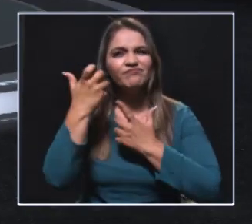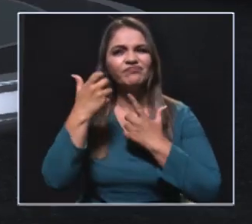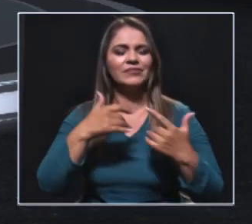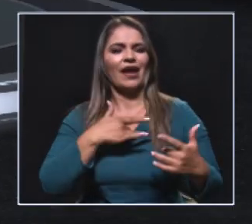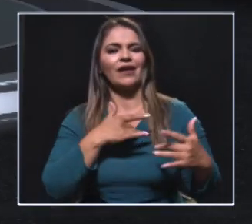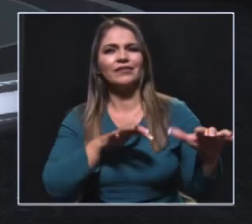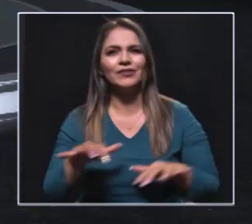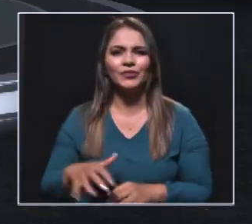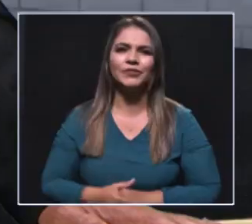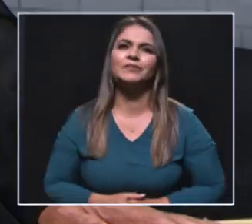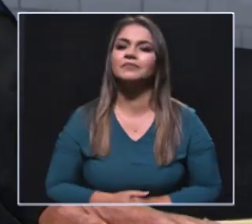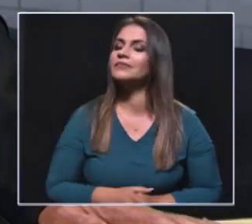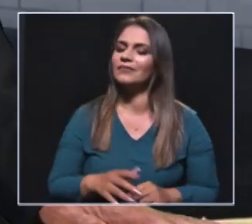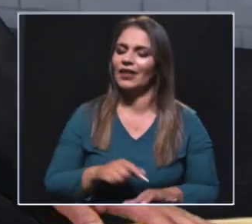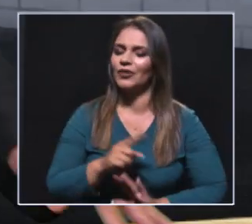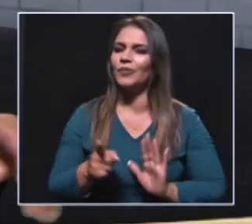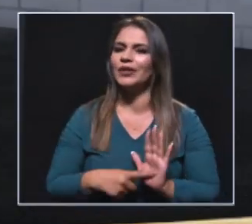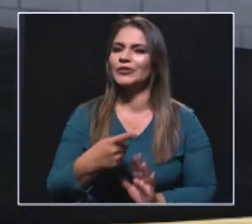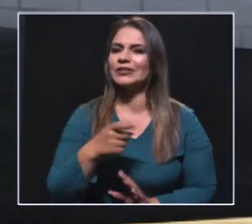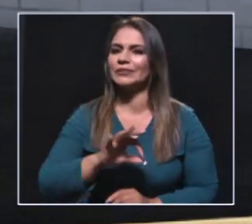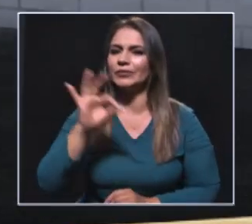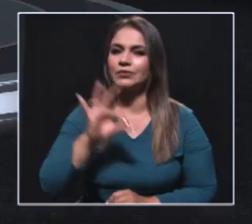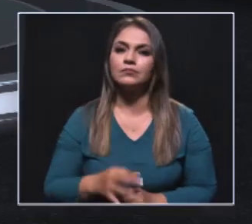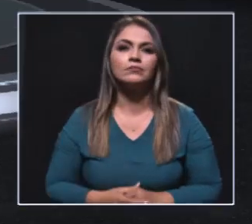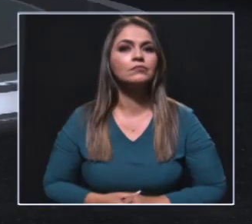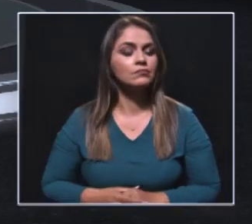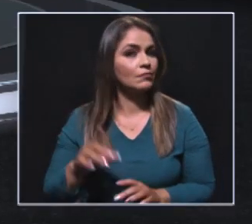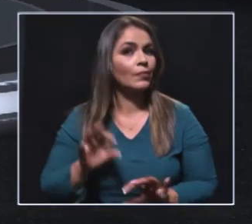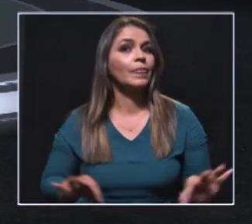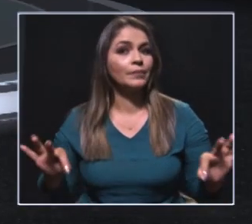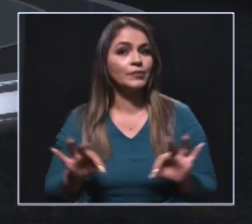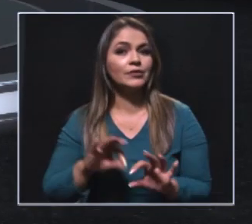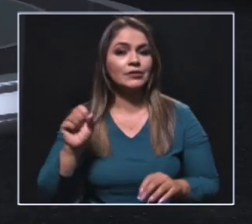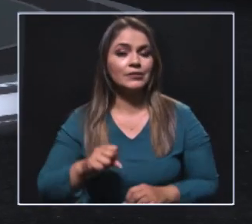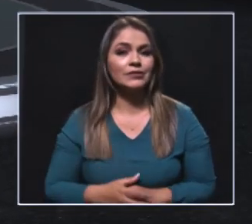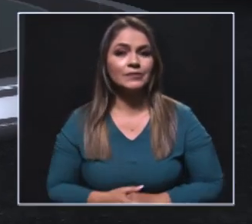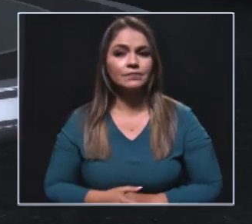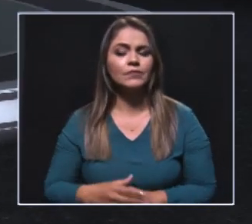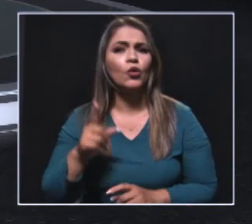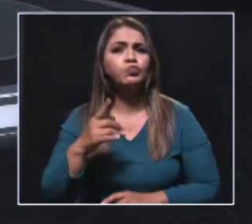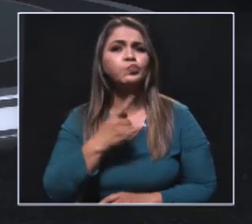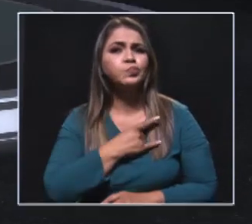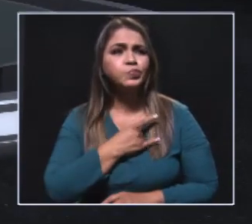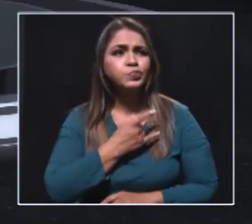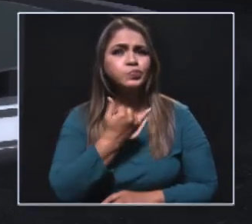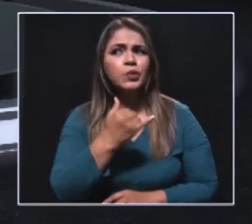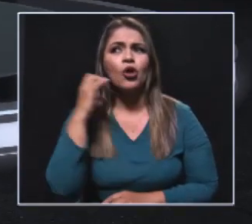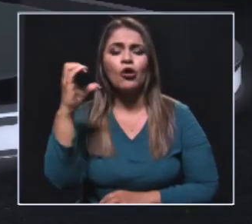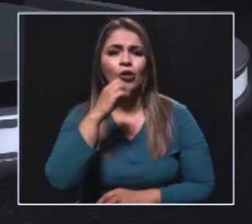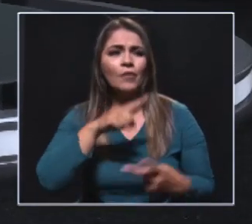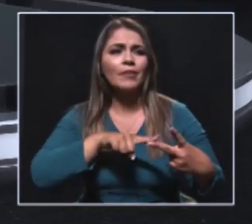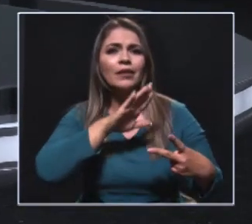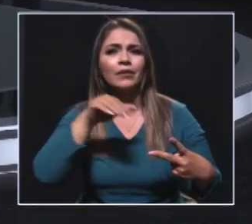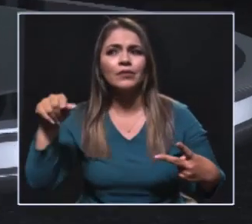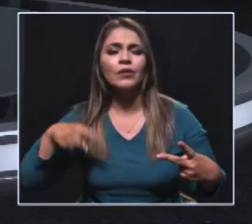y está en actitud al 100%. Y ese tema de formación es muy interesante, Carlos Mario, porque sabemos que en las universidades en Colombia y en Antioquia es igual,